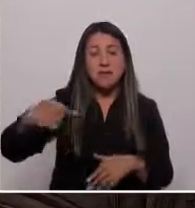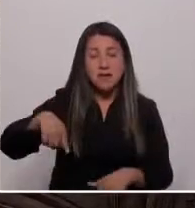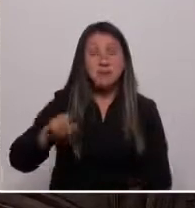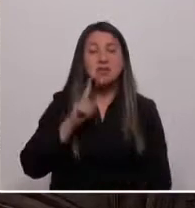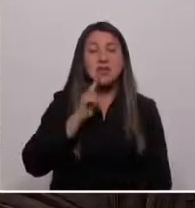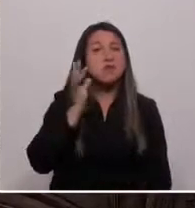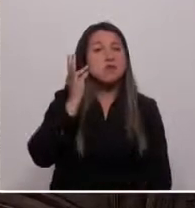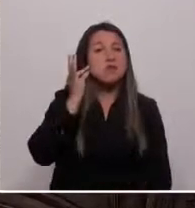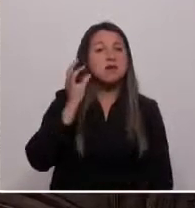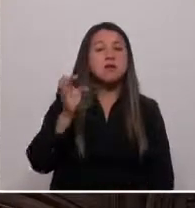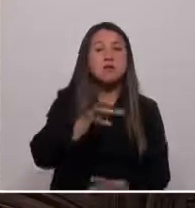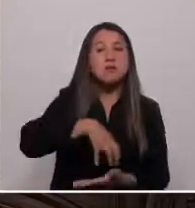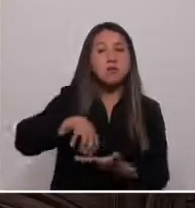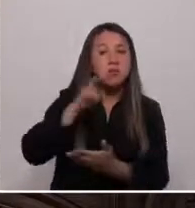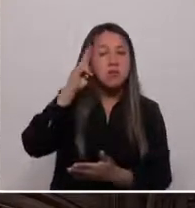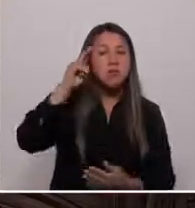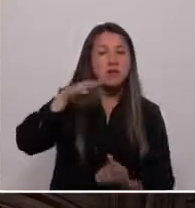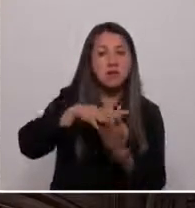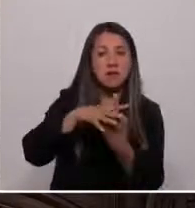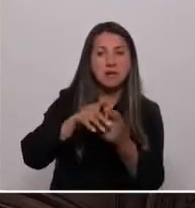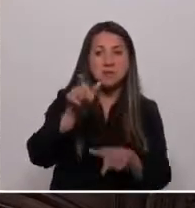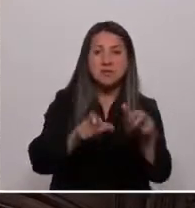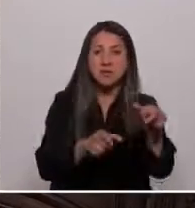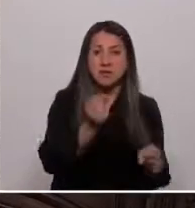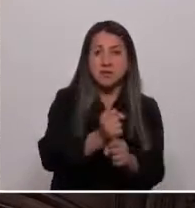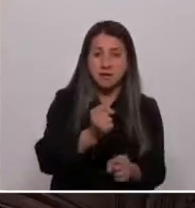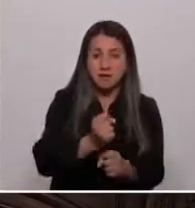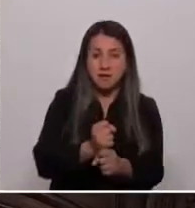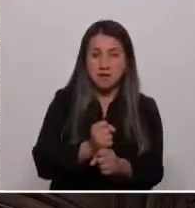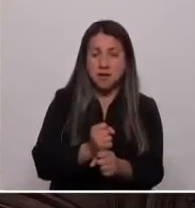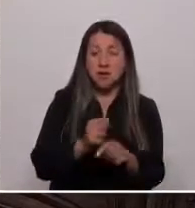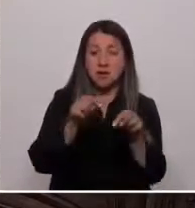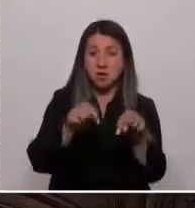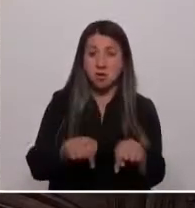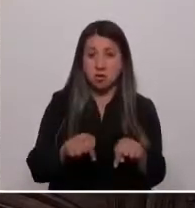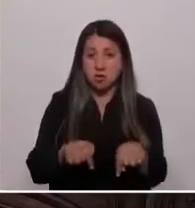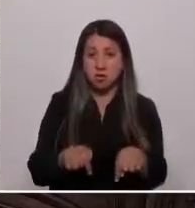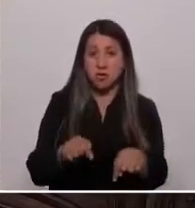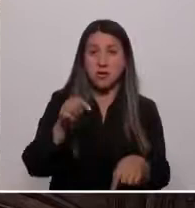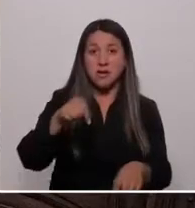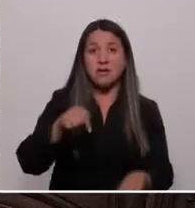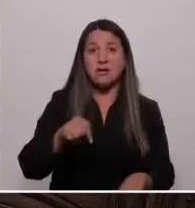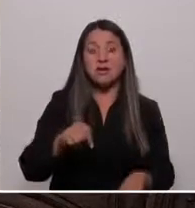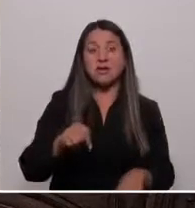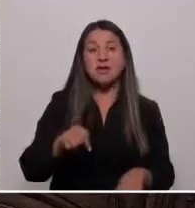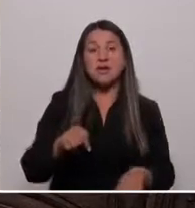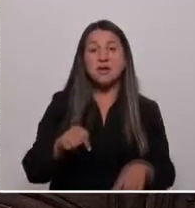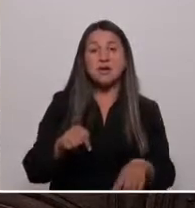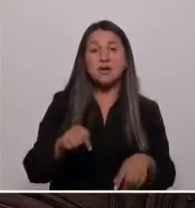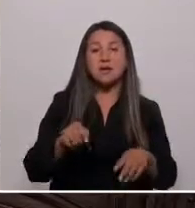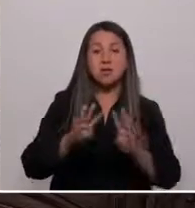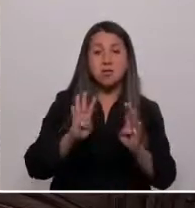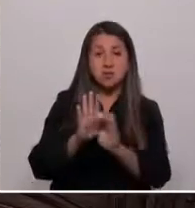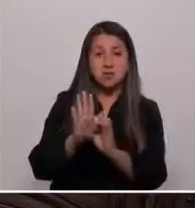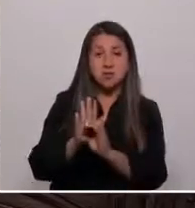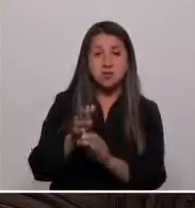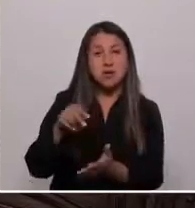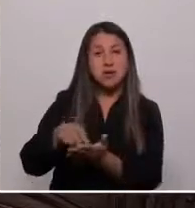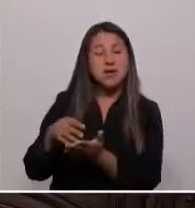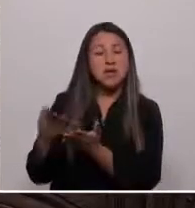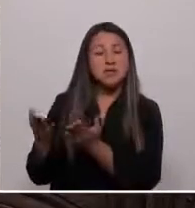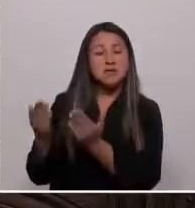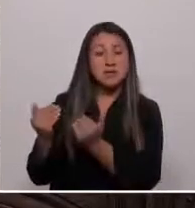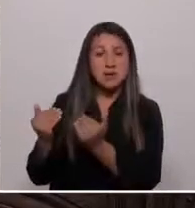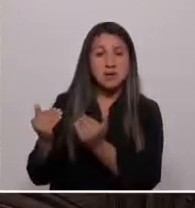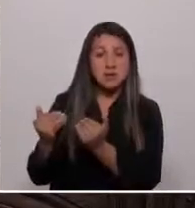los pueblos originarios y los trabajadores. Hoy, en esta convención, tenemos la esperanza de que se pagarán